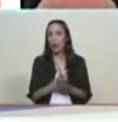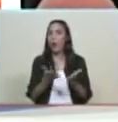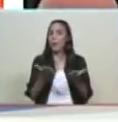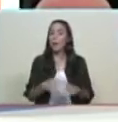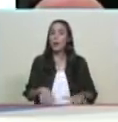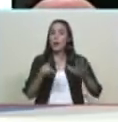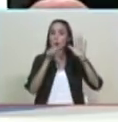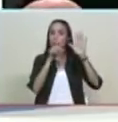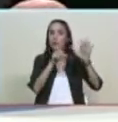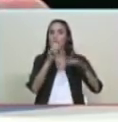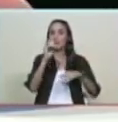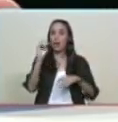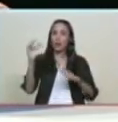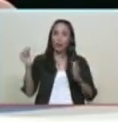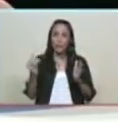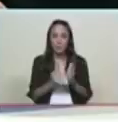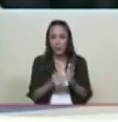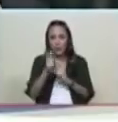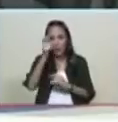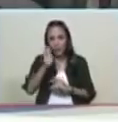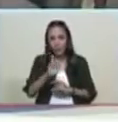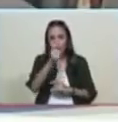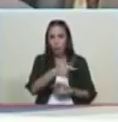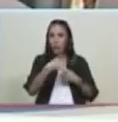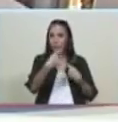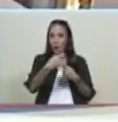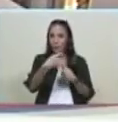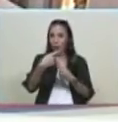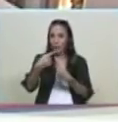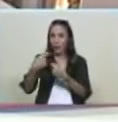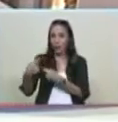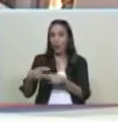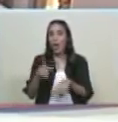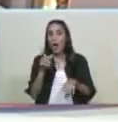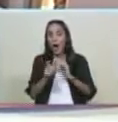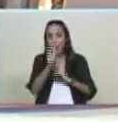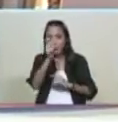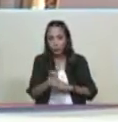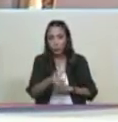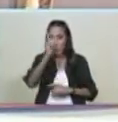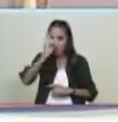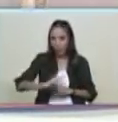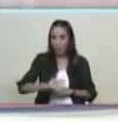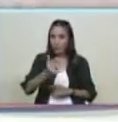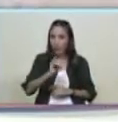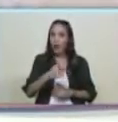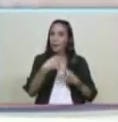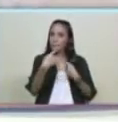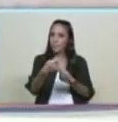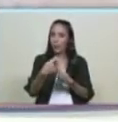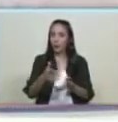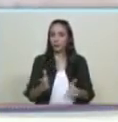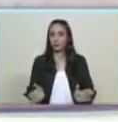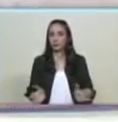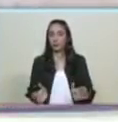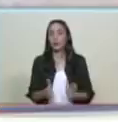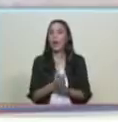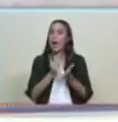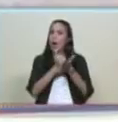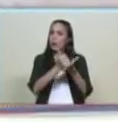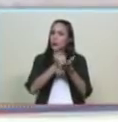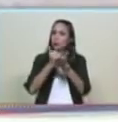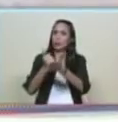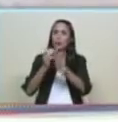600 mil compatriotas con alguna discapacidad es el sistema de protección social